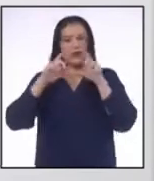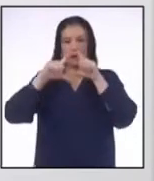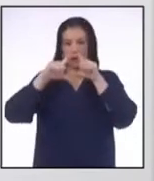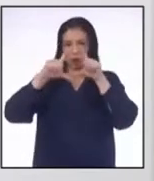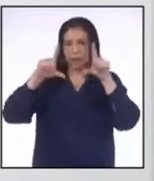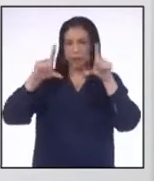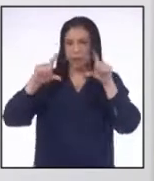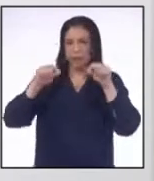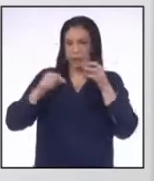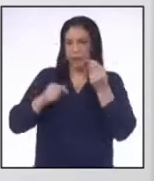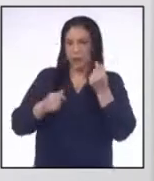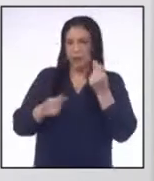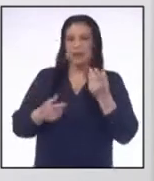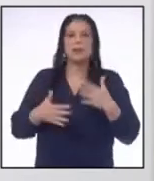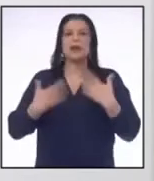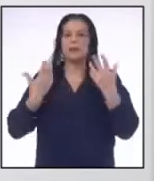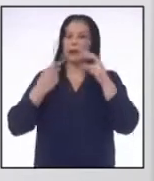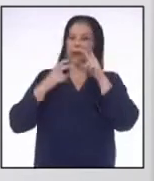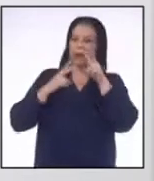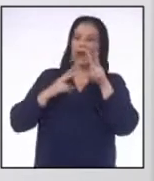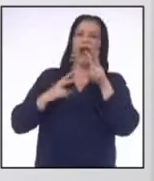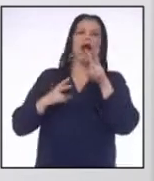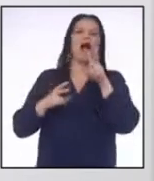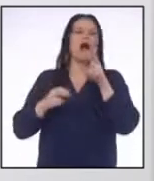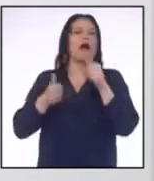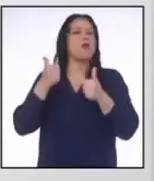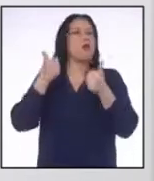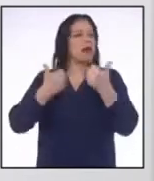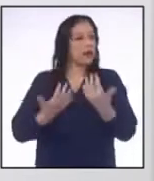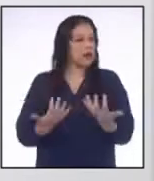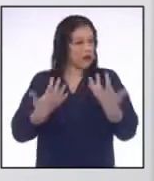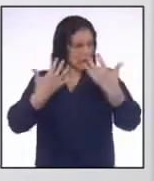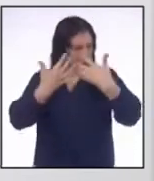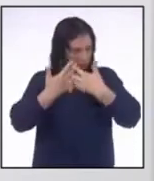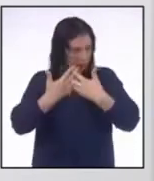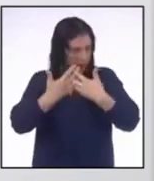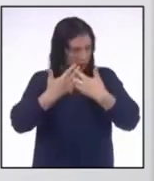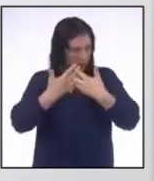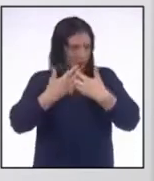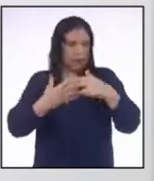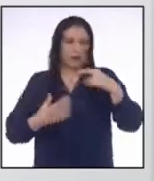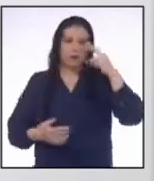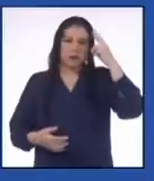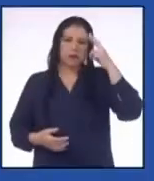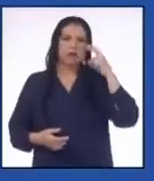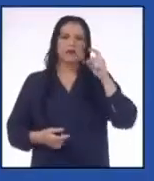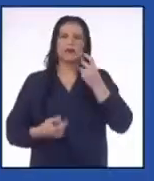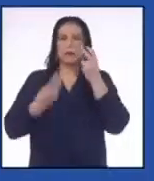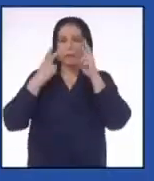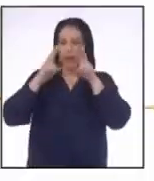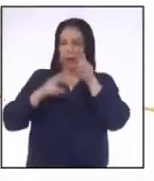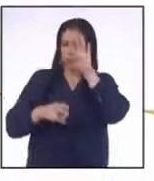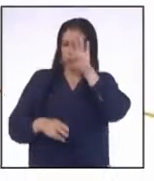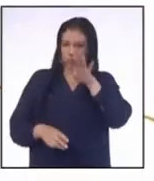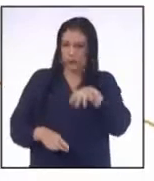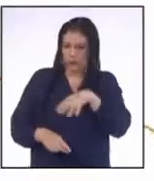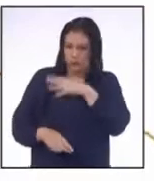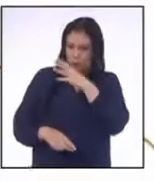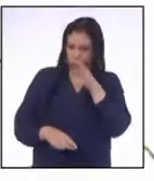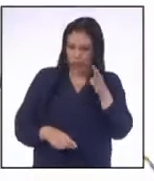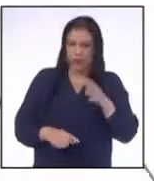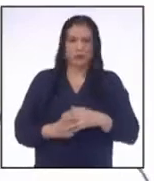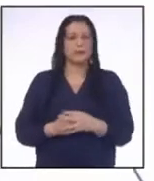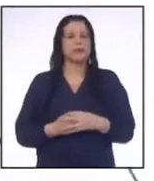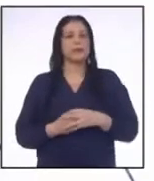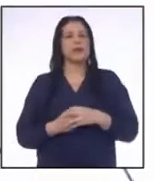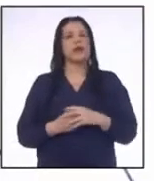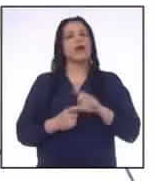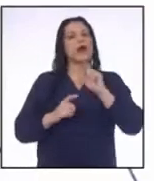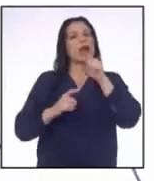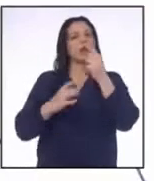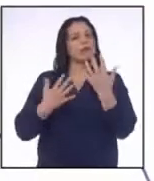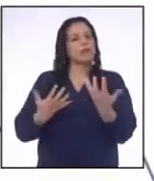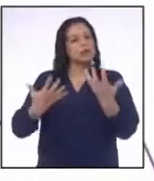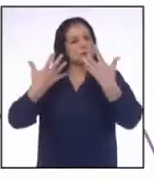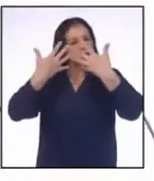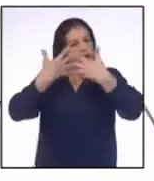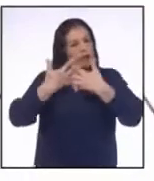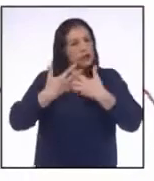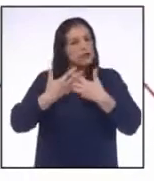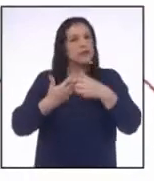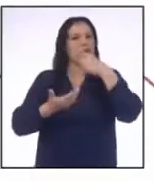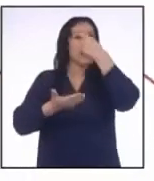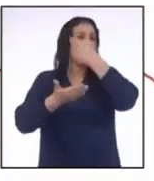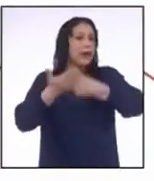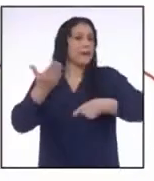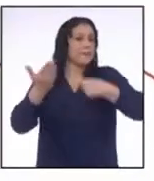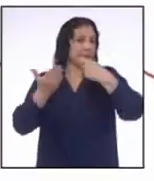para que nos demos cuenta de su relación Para ello veamos un cuadro Aquí vamos a relacionar el